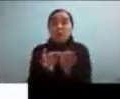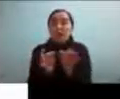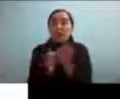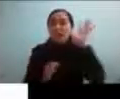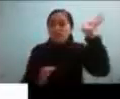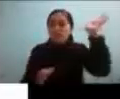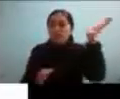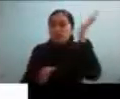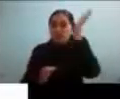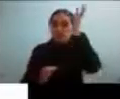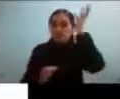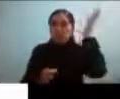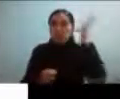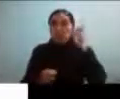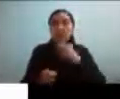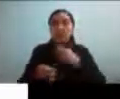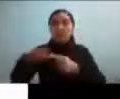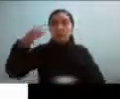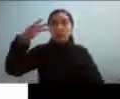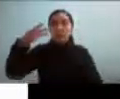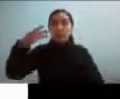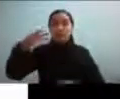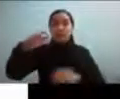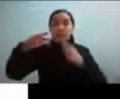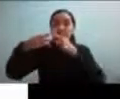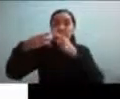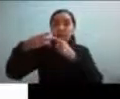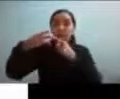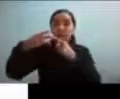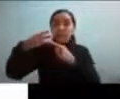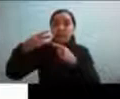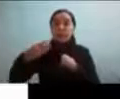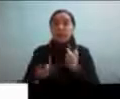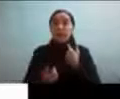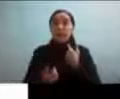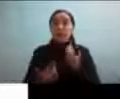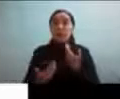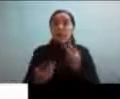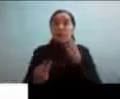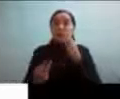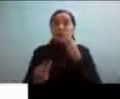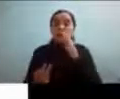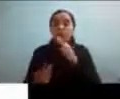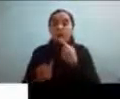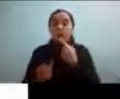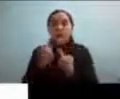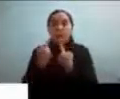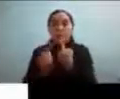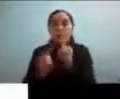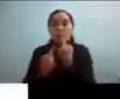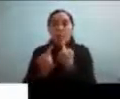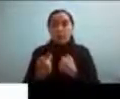aquí yo puse tres que tienen que reflejan un poco lo que me llevó a mi pregunta de investigación luego